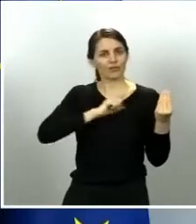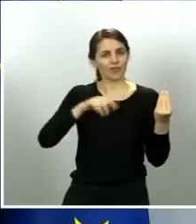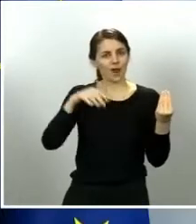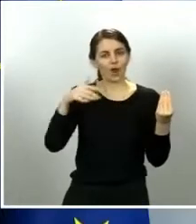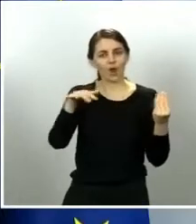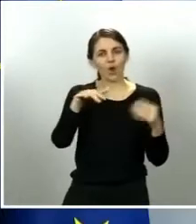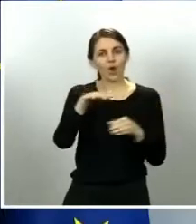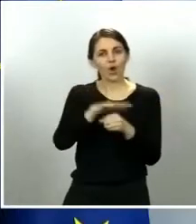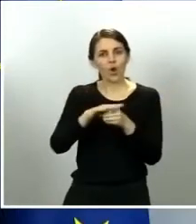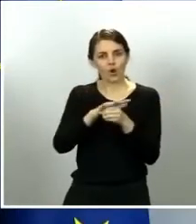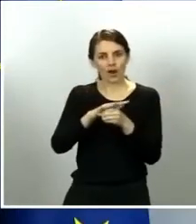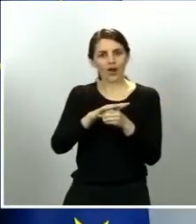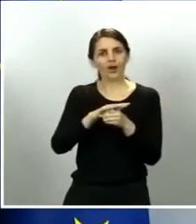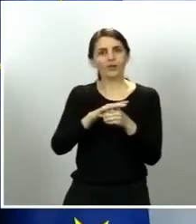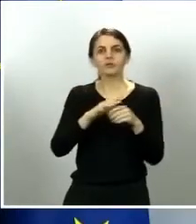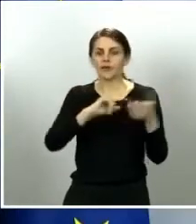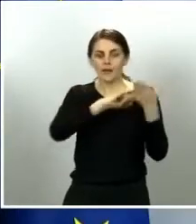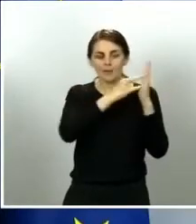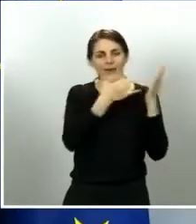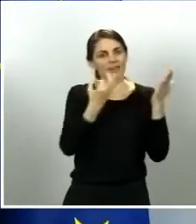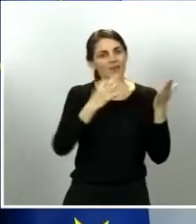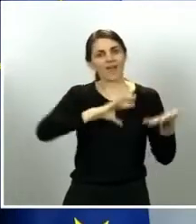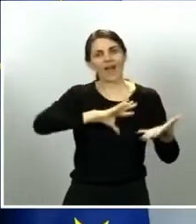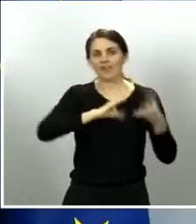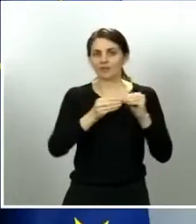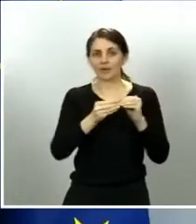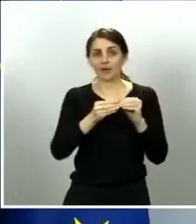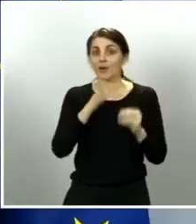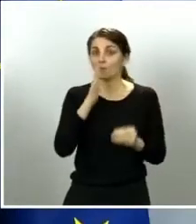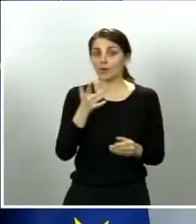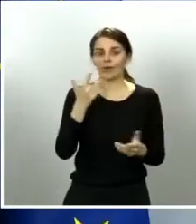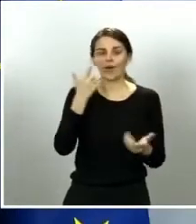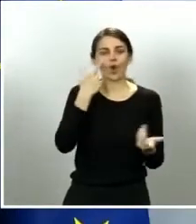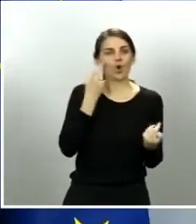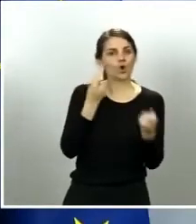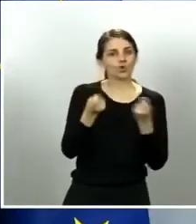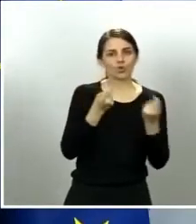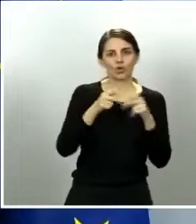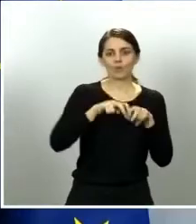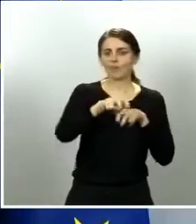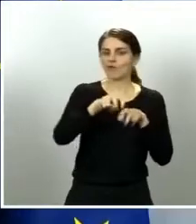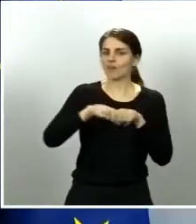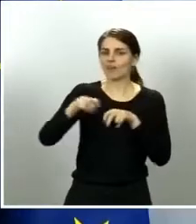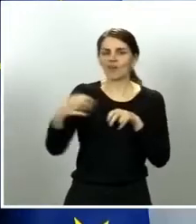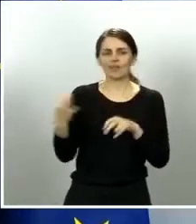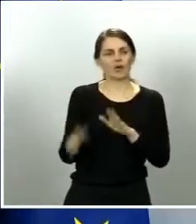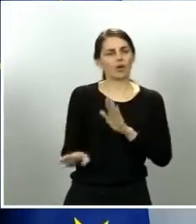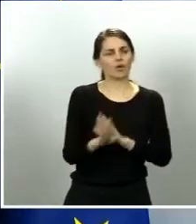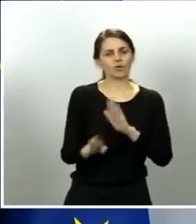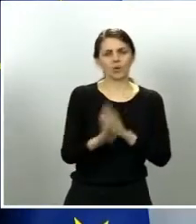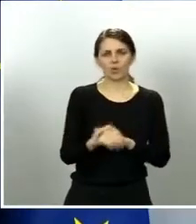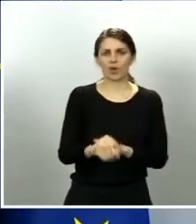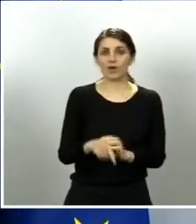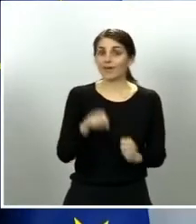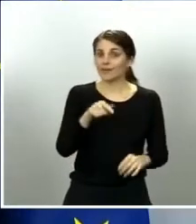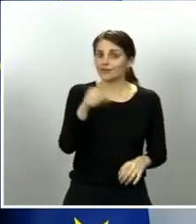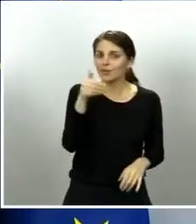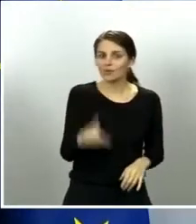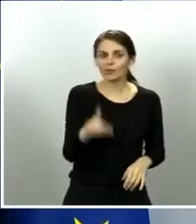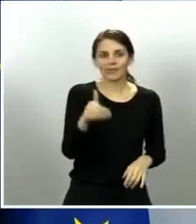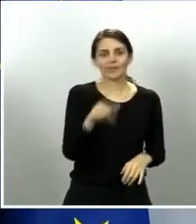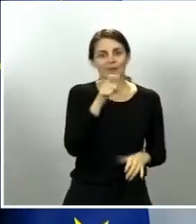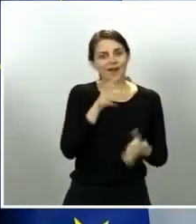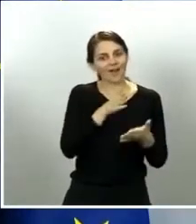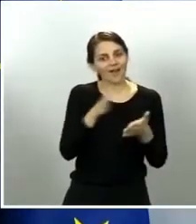esa labor de control de la movilidad importante para que todos podamos seguir avanzando y de garantizar,